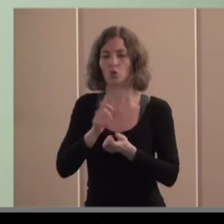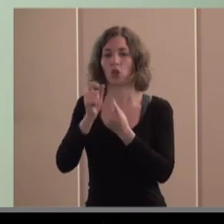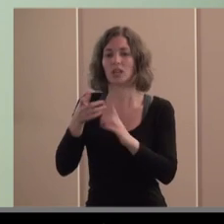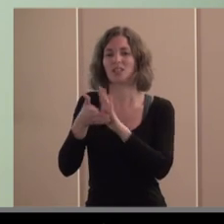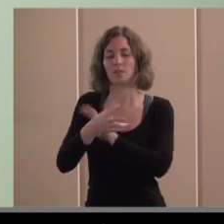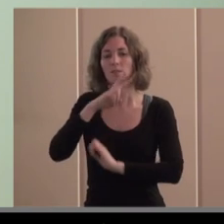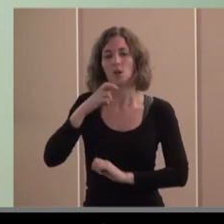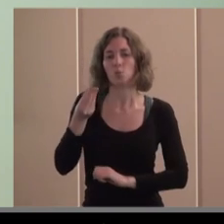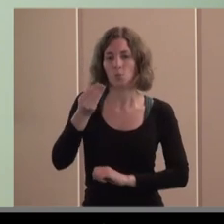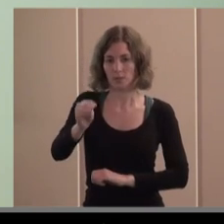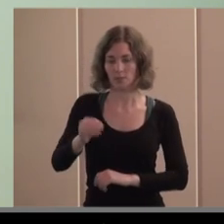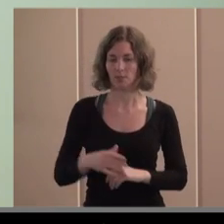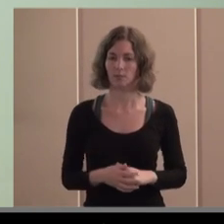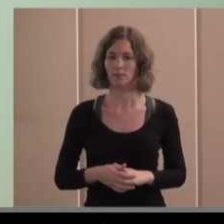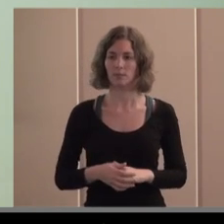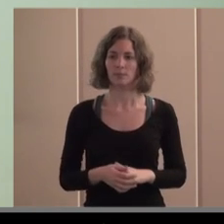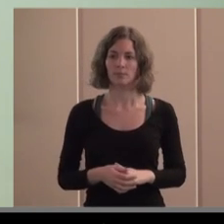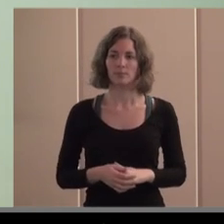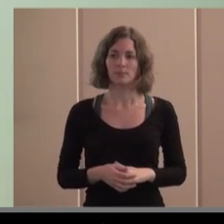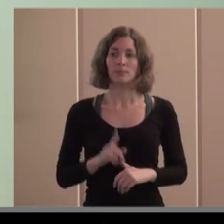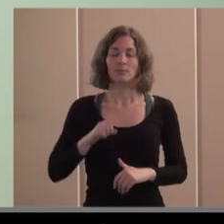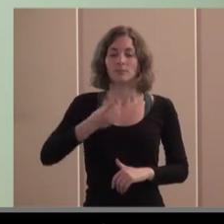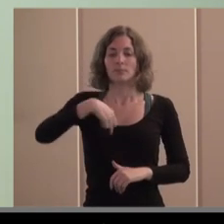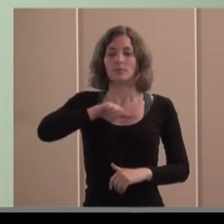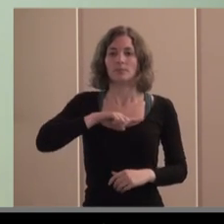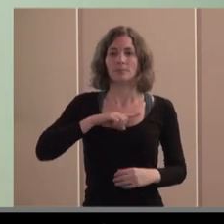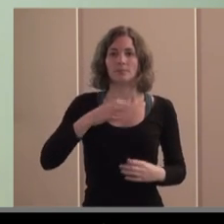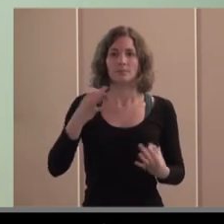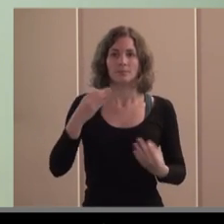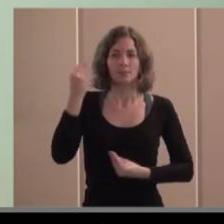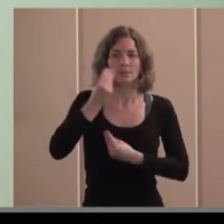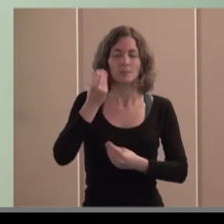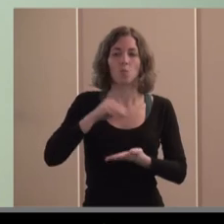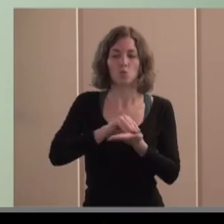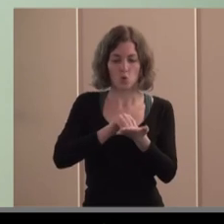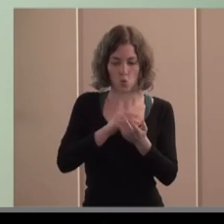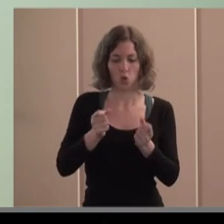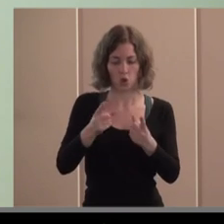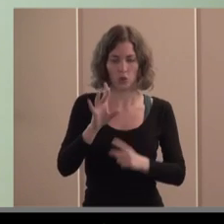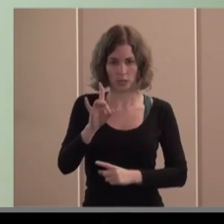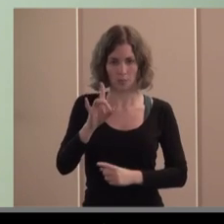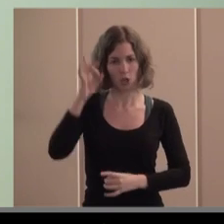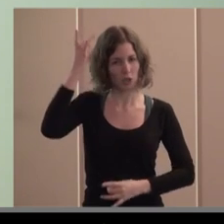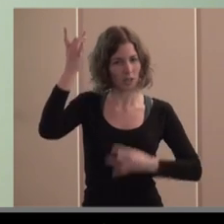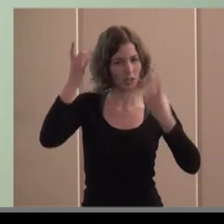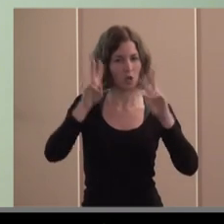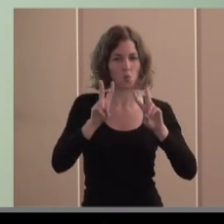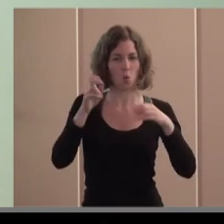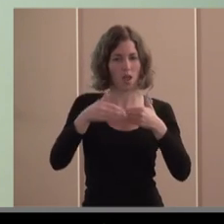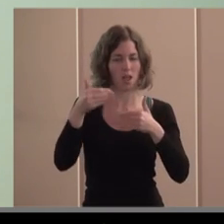a su vez deberemos deberemos apostar por soluciones creativas e innovadoras y esto supone